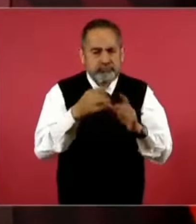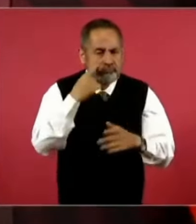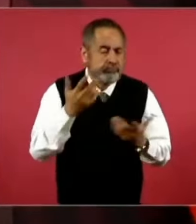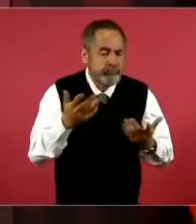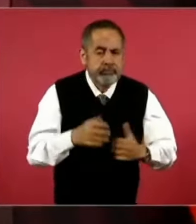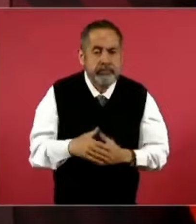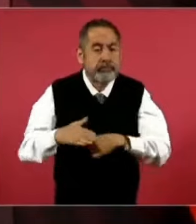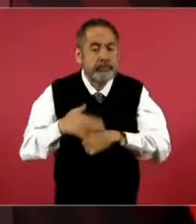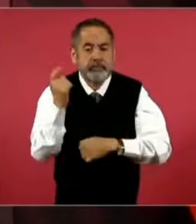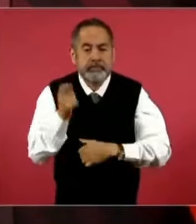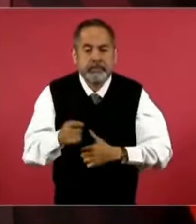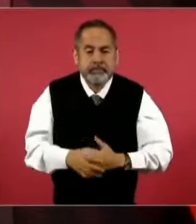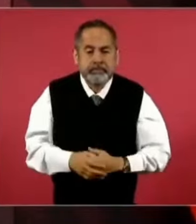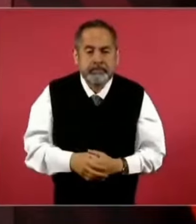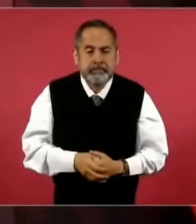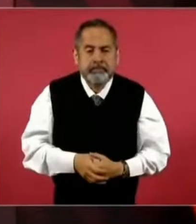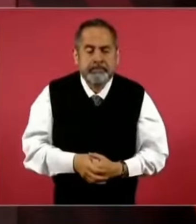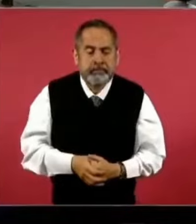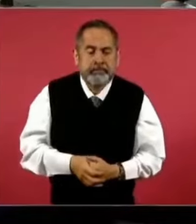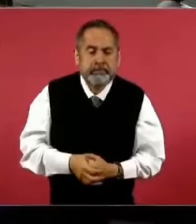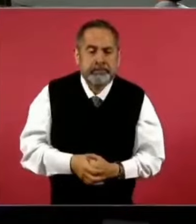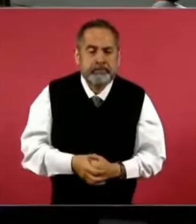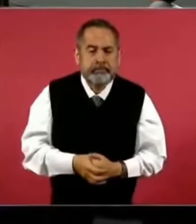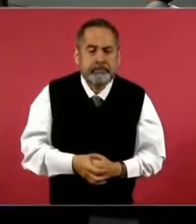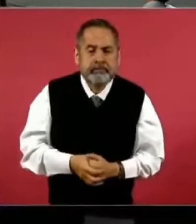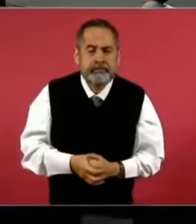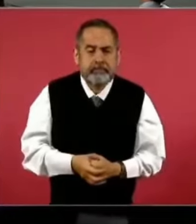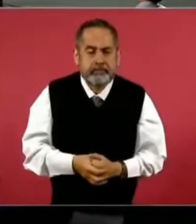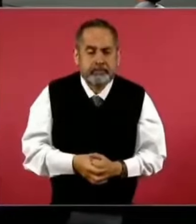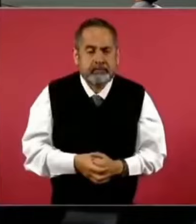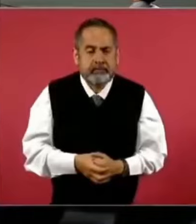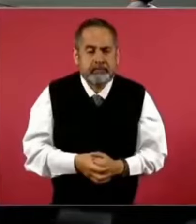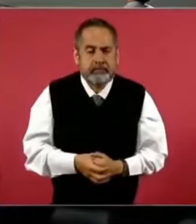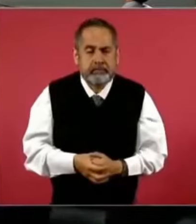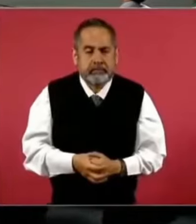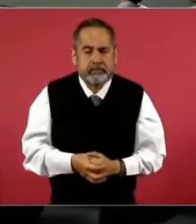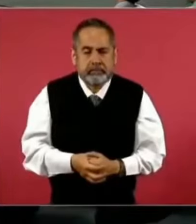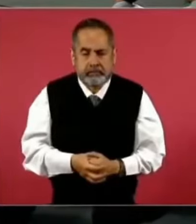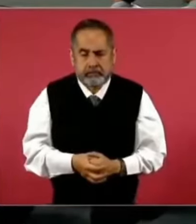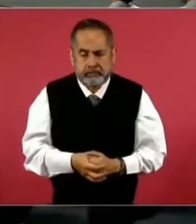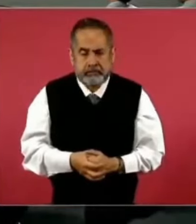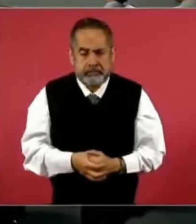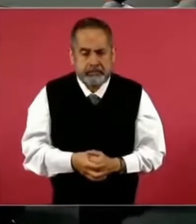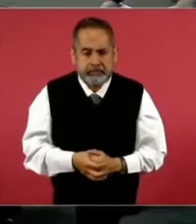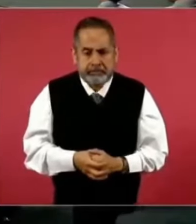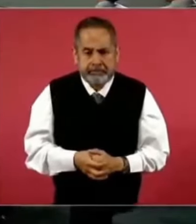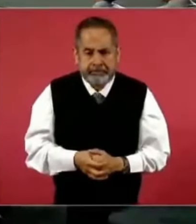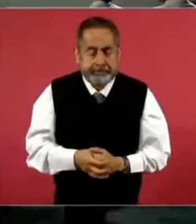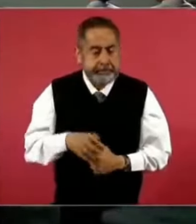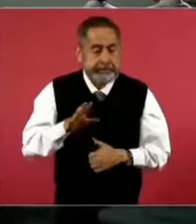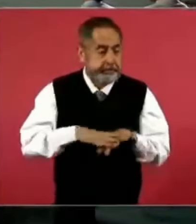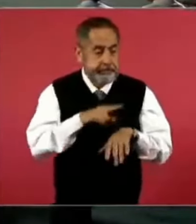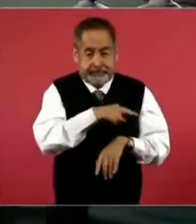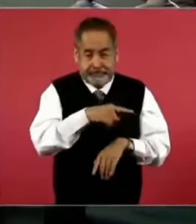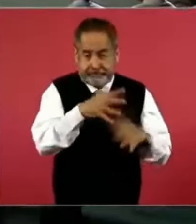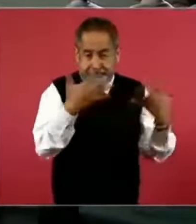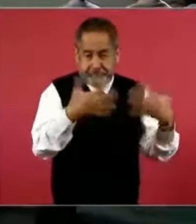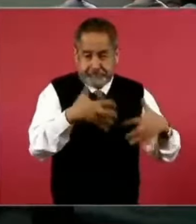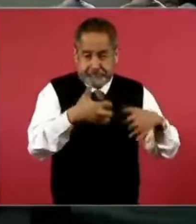las empresas,